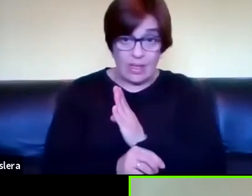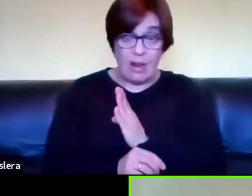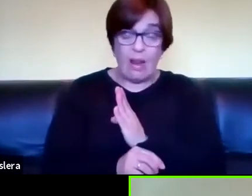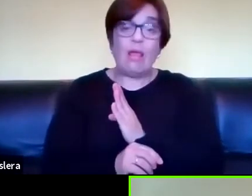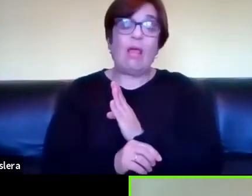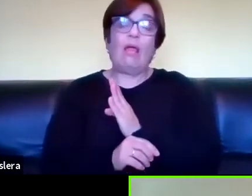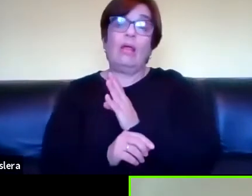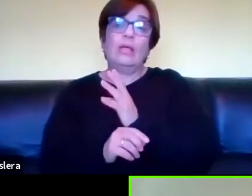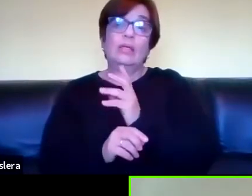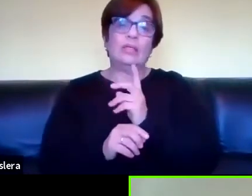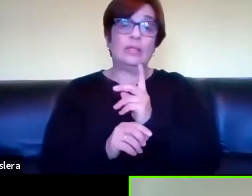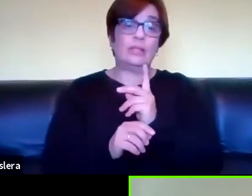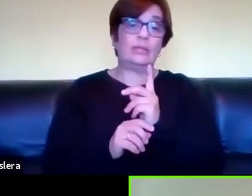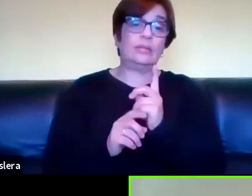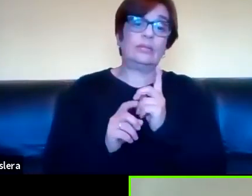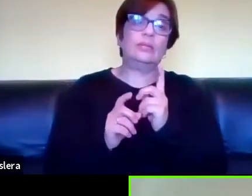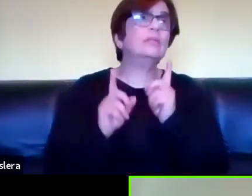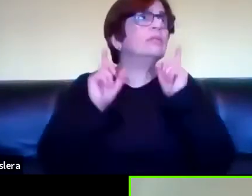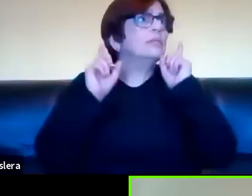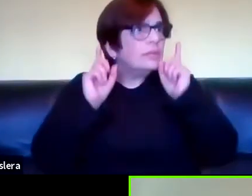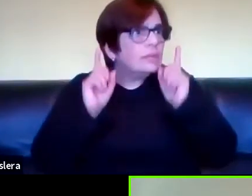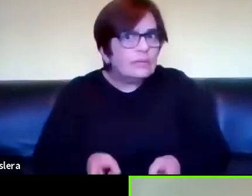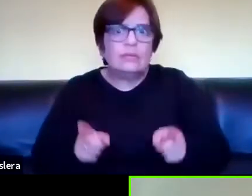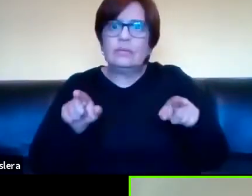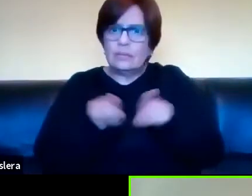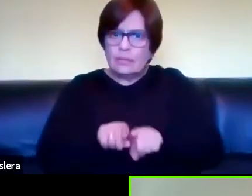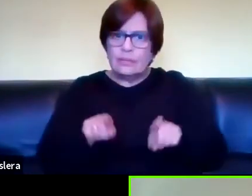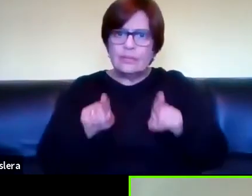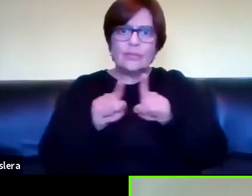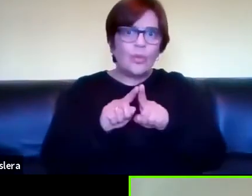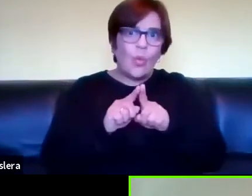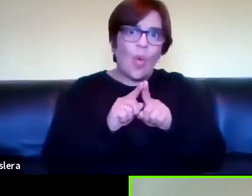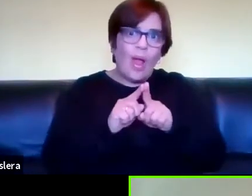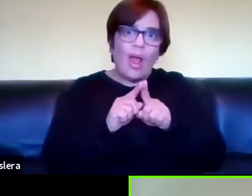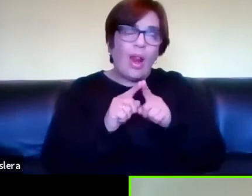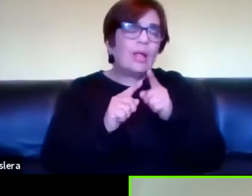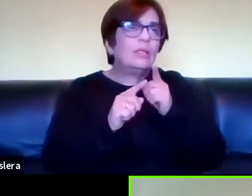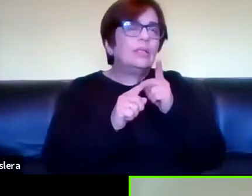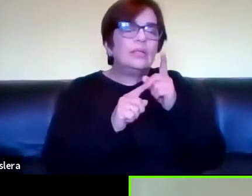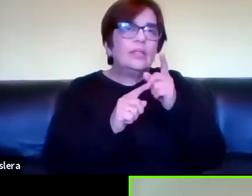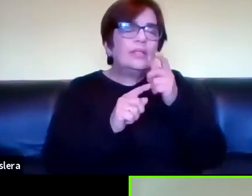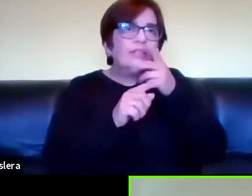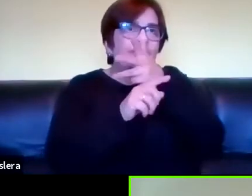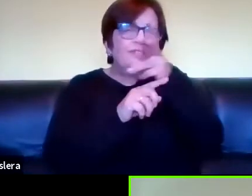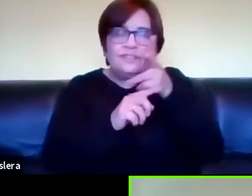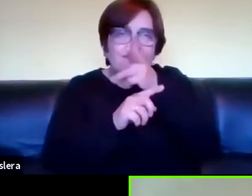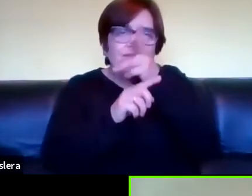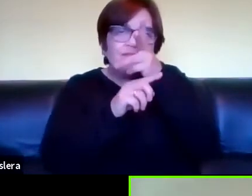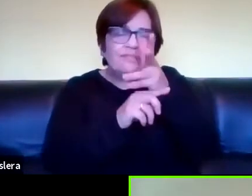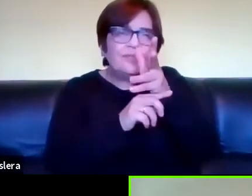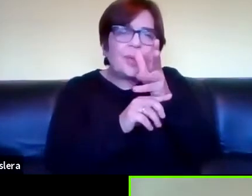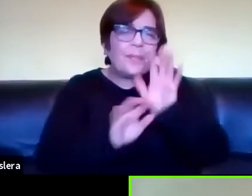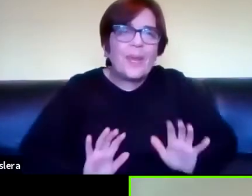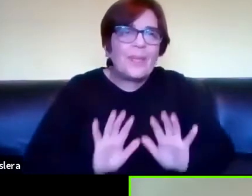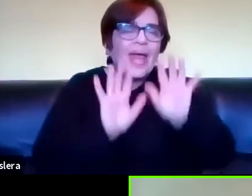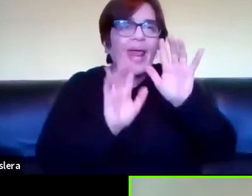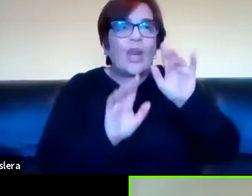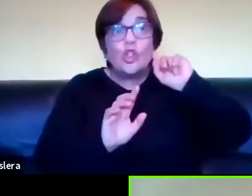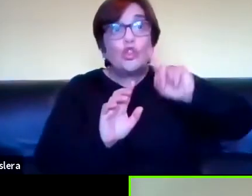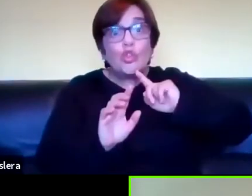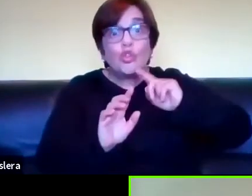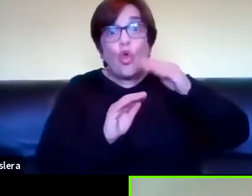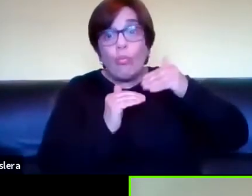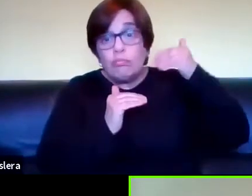LSA efectivamente también están teniendo acceso a videos escritos videos producidos textualidad y ferida